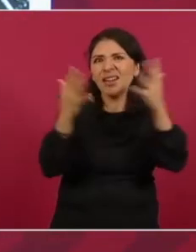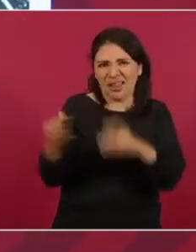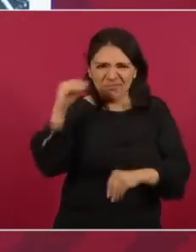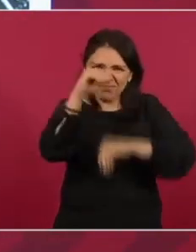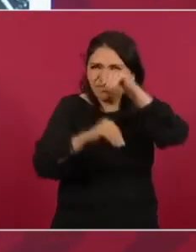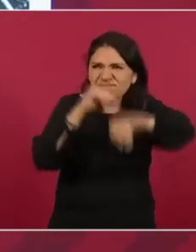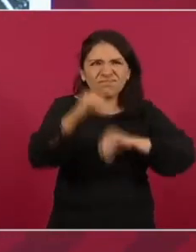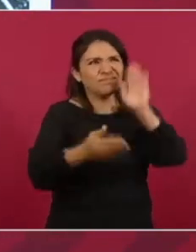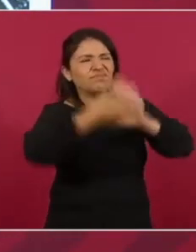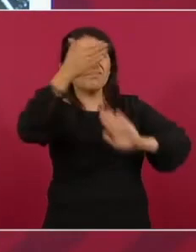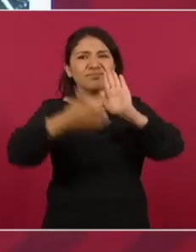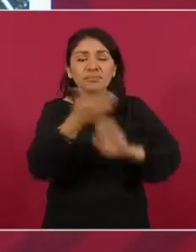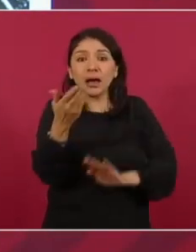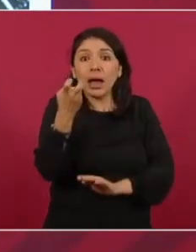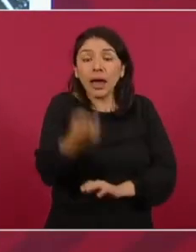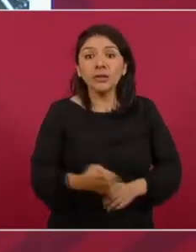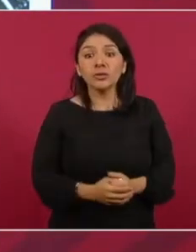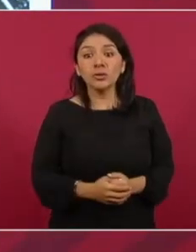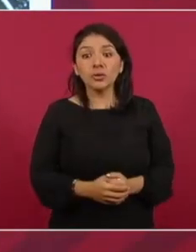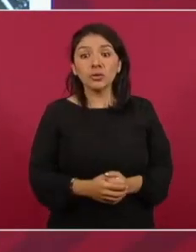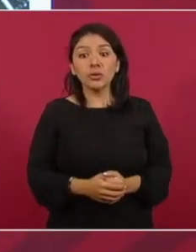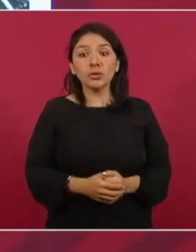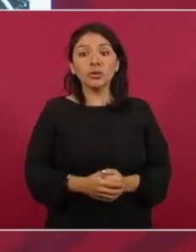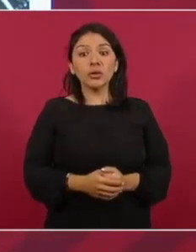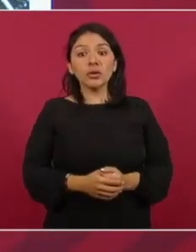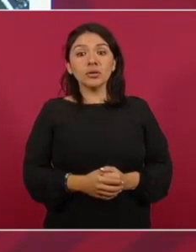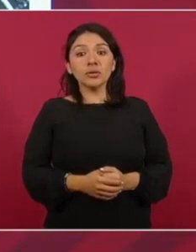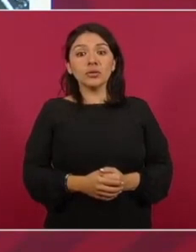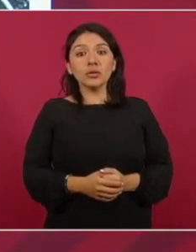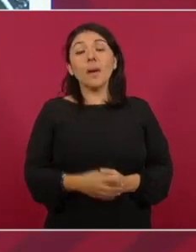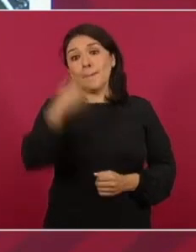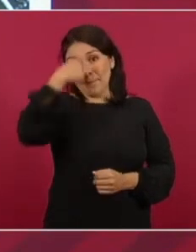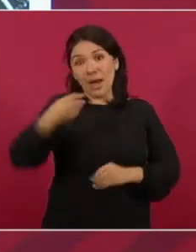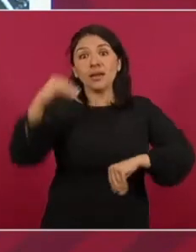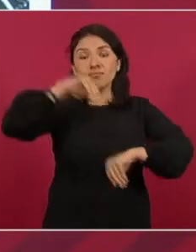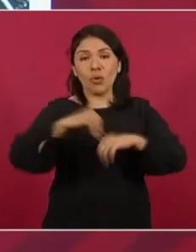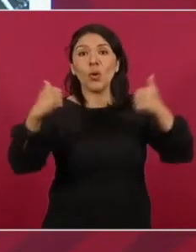que se tiene en programa